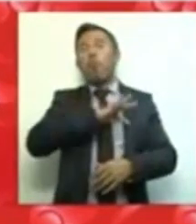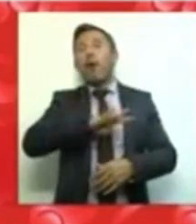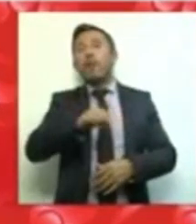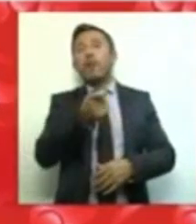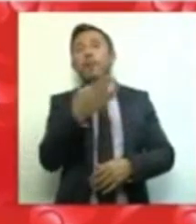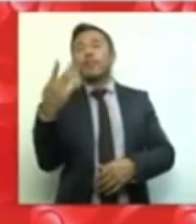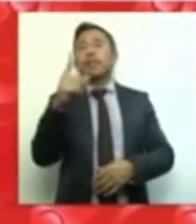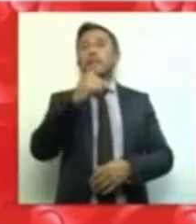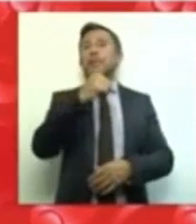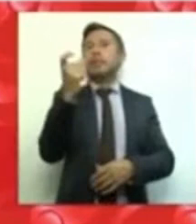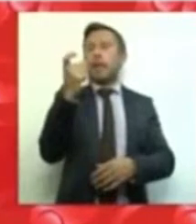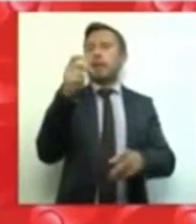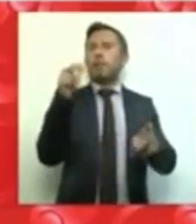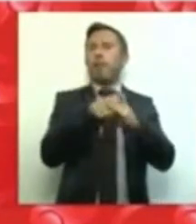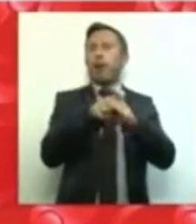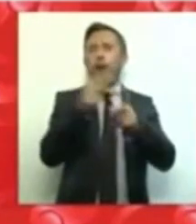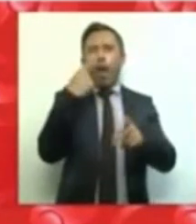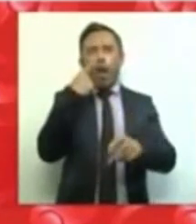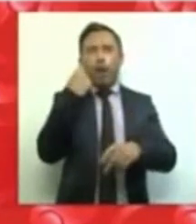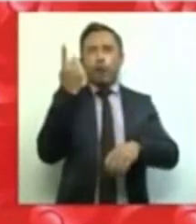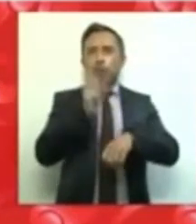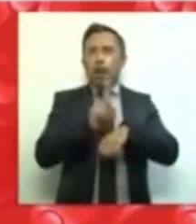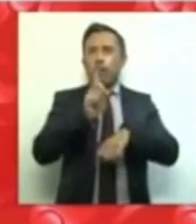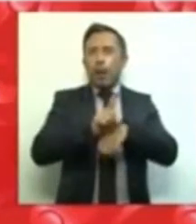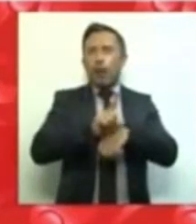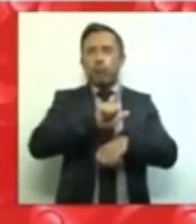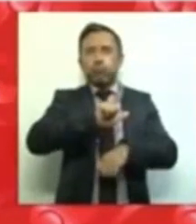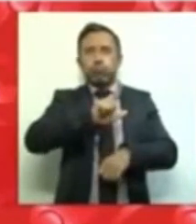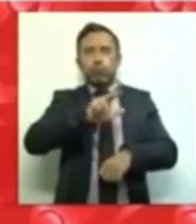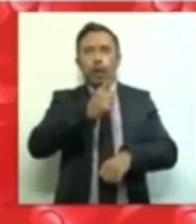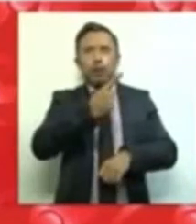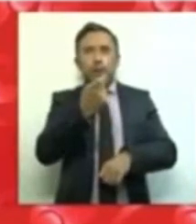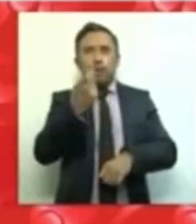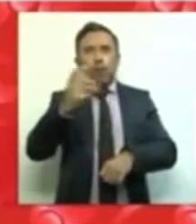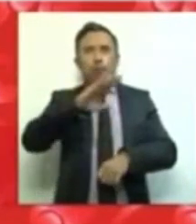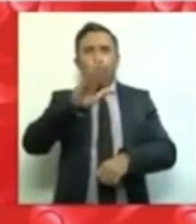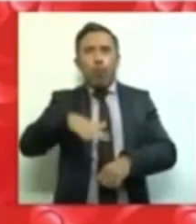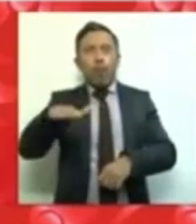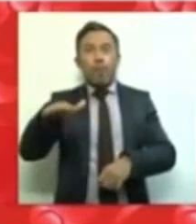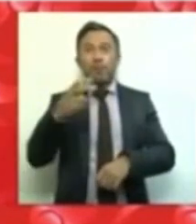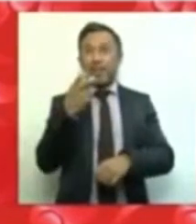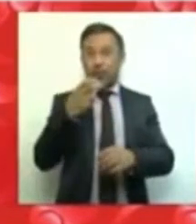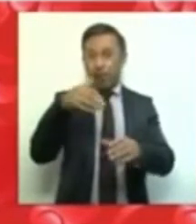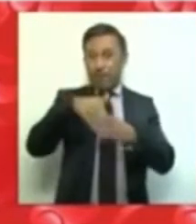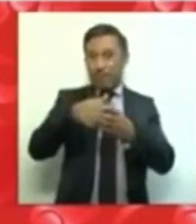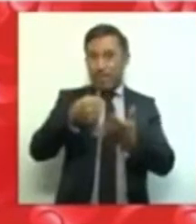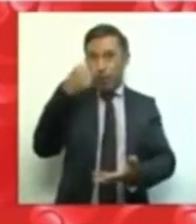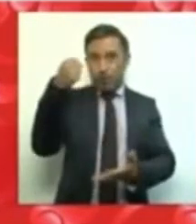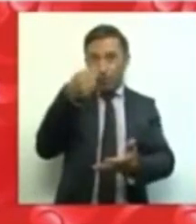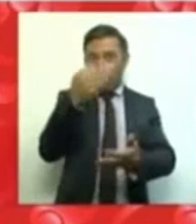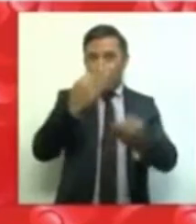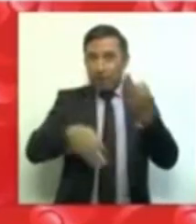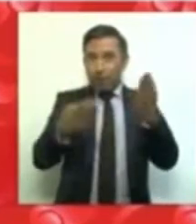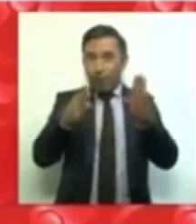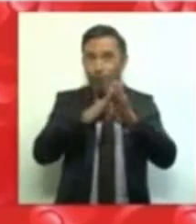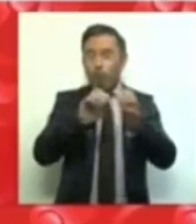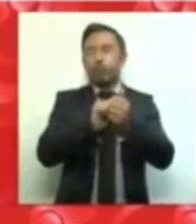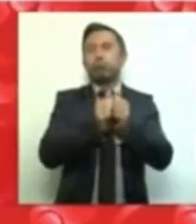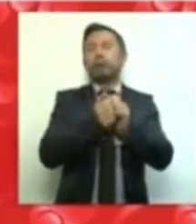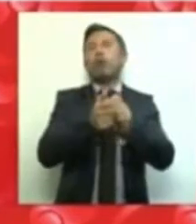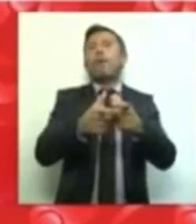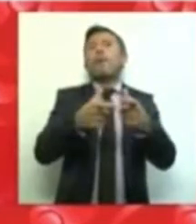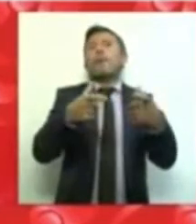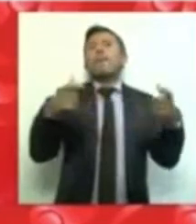asesinatos al día. La extinción de este fideicomiso agravará la situación y vulnerará la